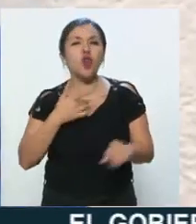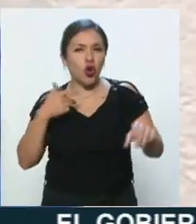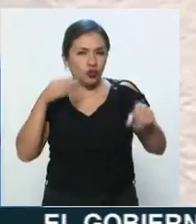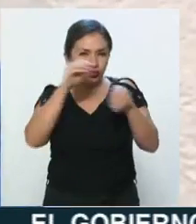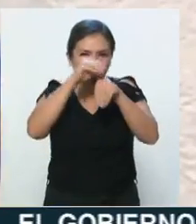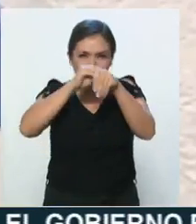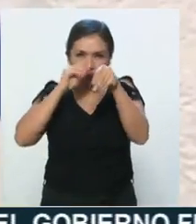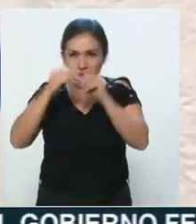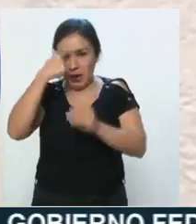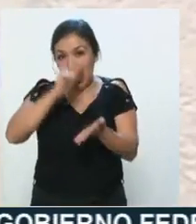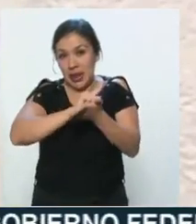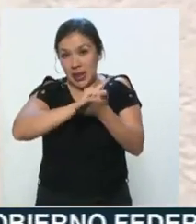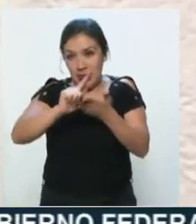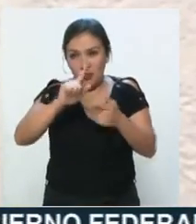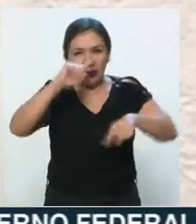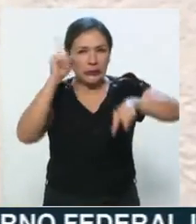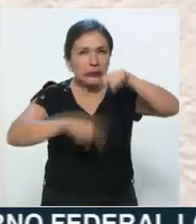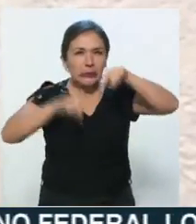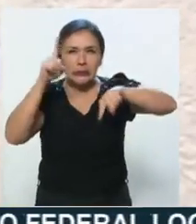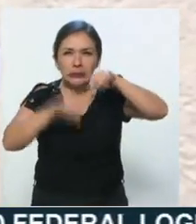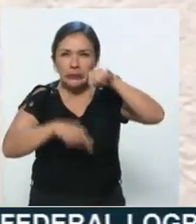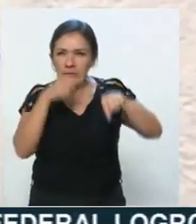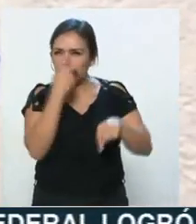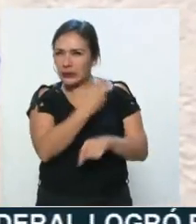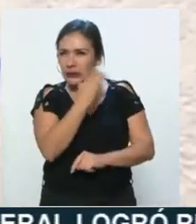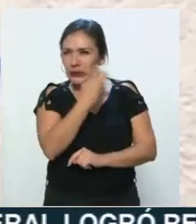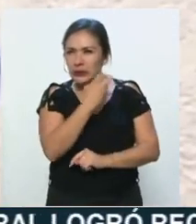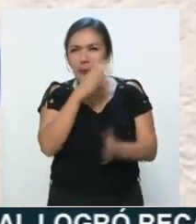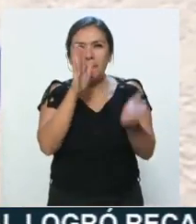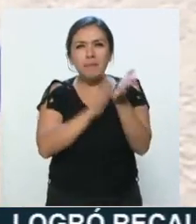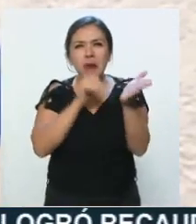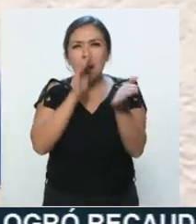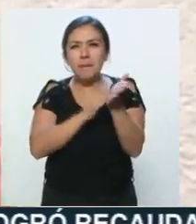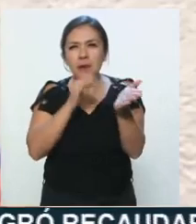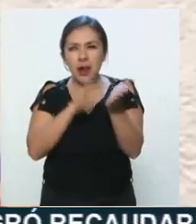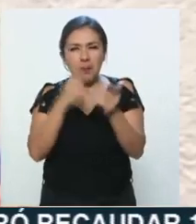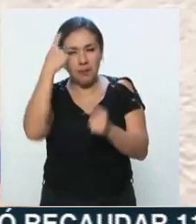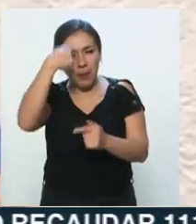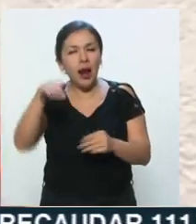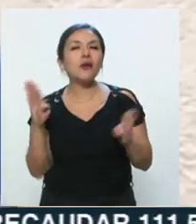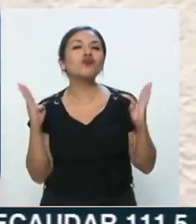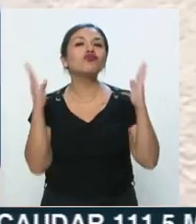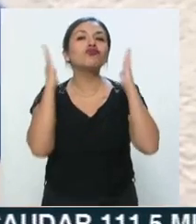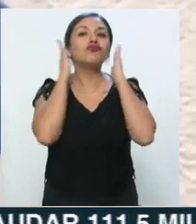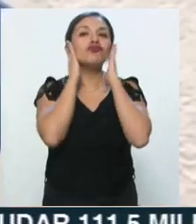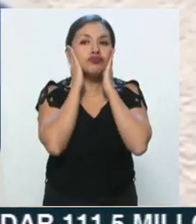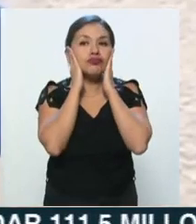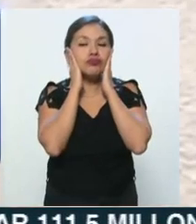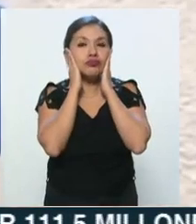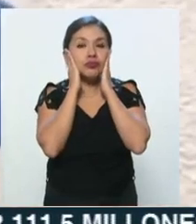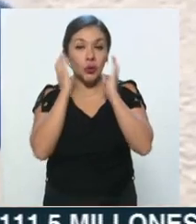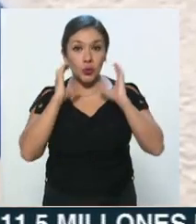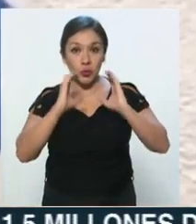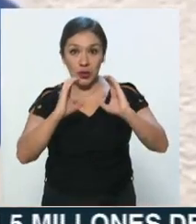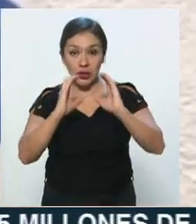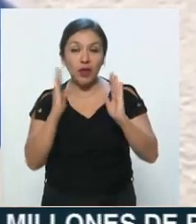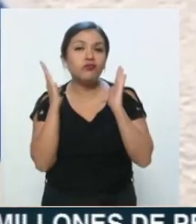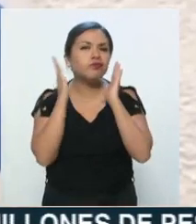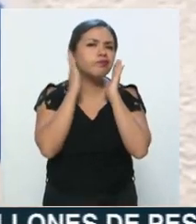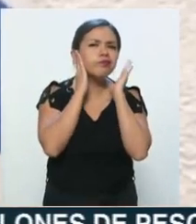¿no? Veis aquí, le quitas este papelito autoadherible, te pegas la patilla,